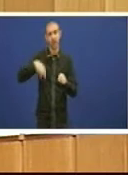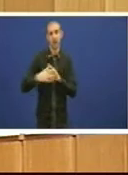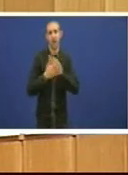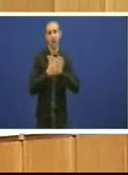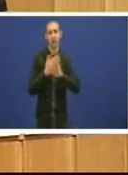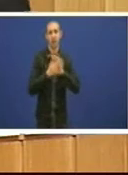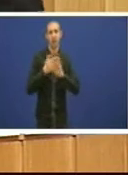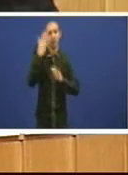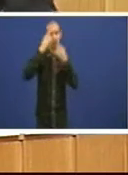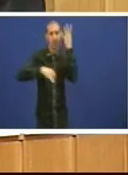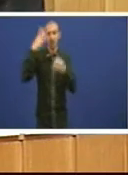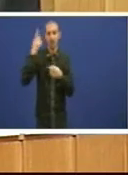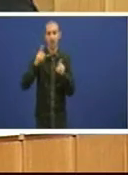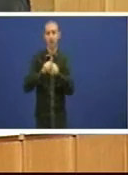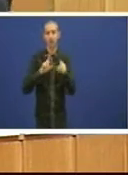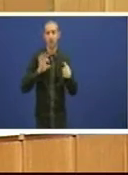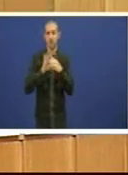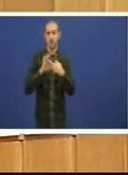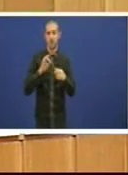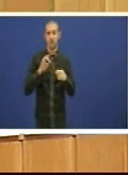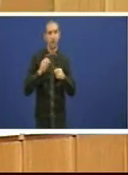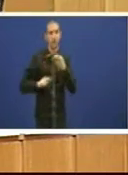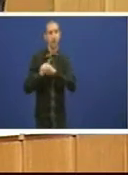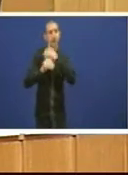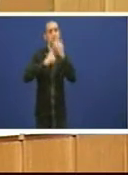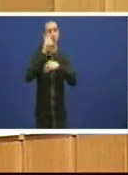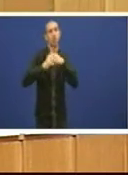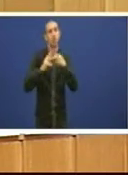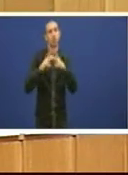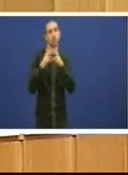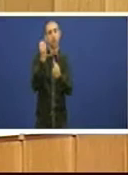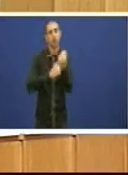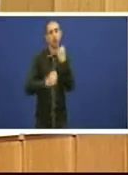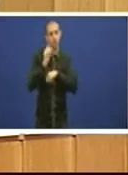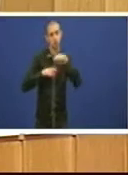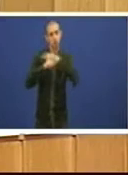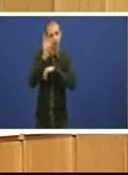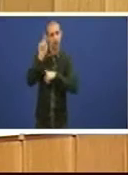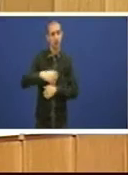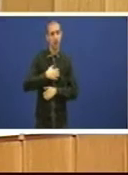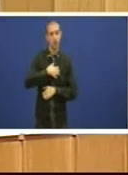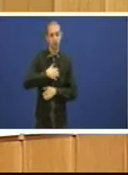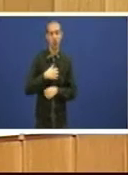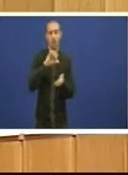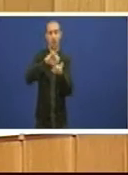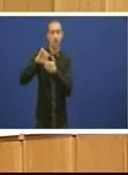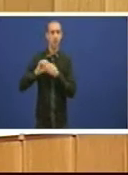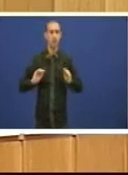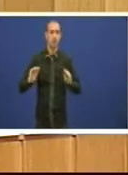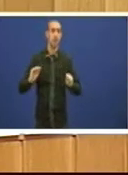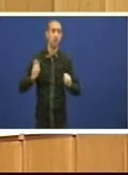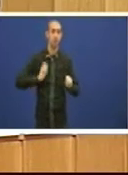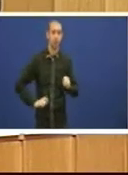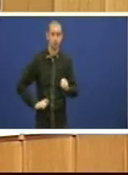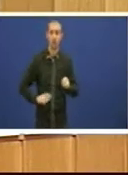iniciativas que teñen a ver coa promoción do desenvolvimento socioeconómico e do emprego, centros de formación profesional,